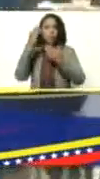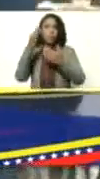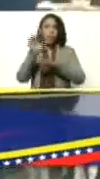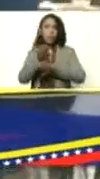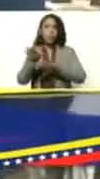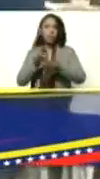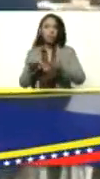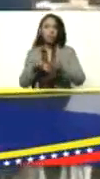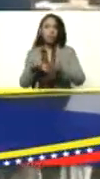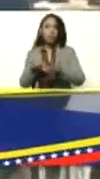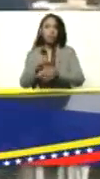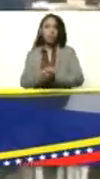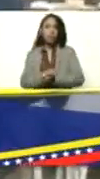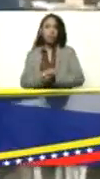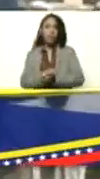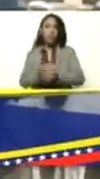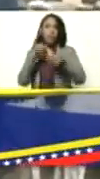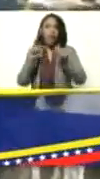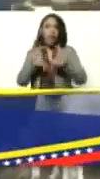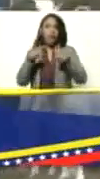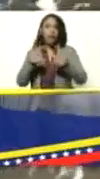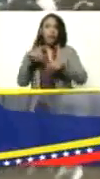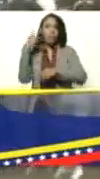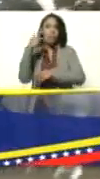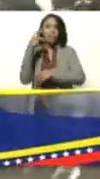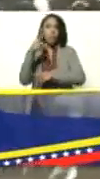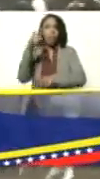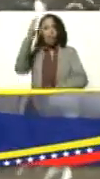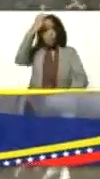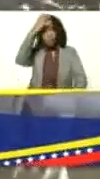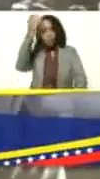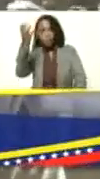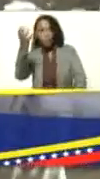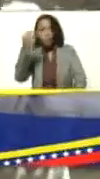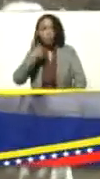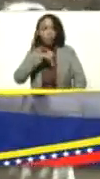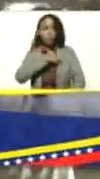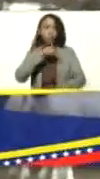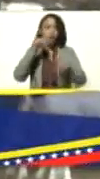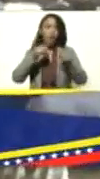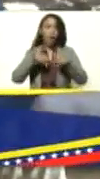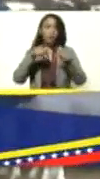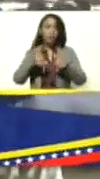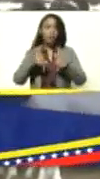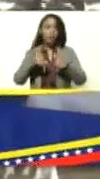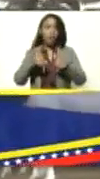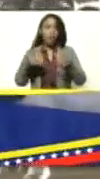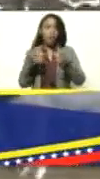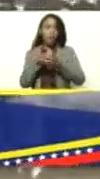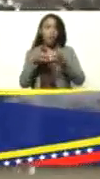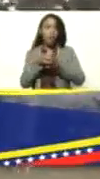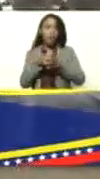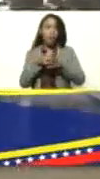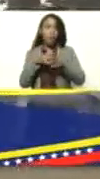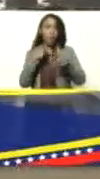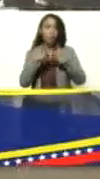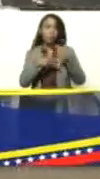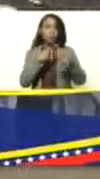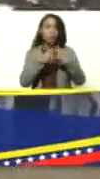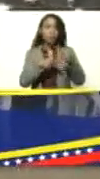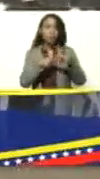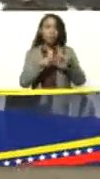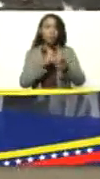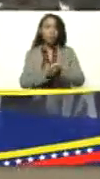el municipio Millal acá en la parroquia El Sombrero estamos nosotros en el sector productivo llamado La